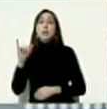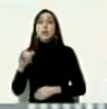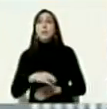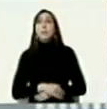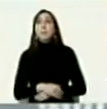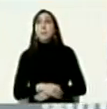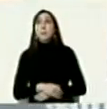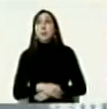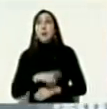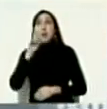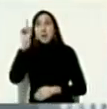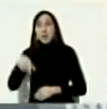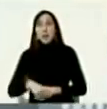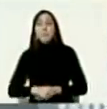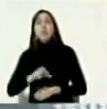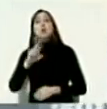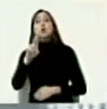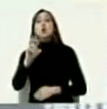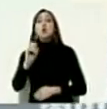Manuel Rosales